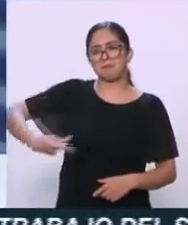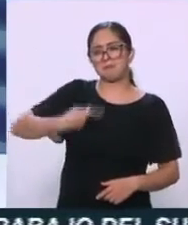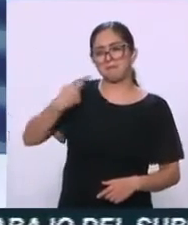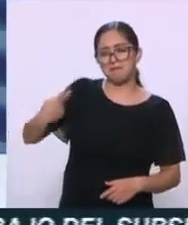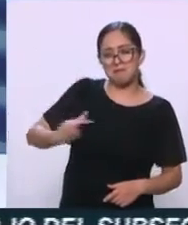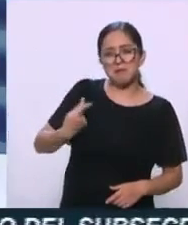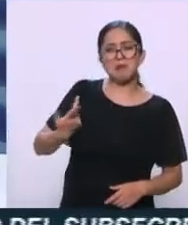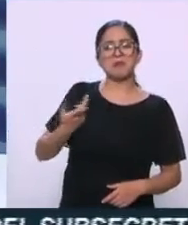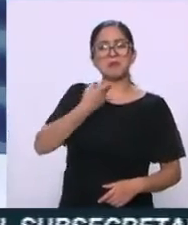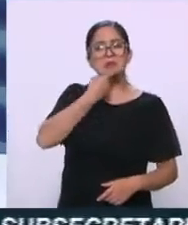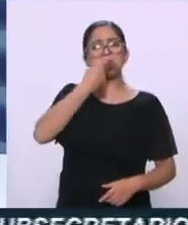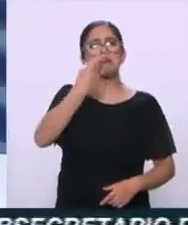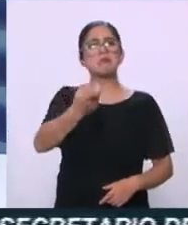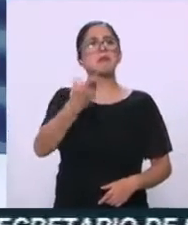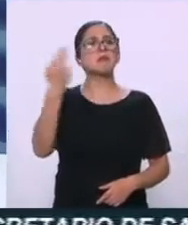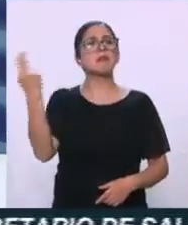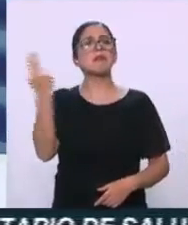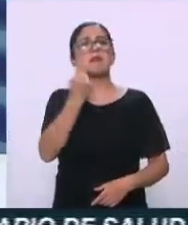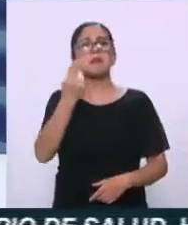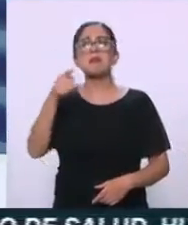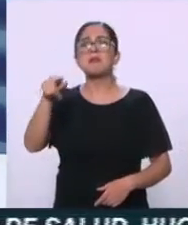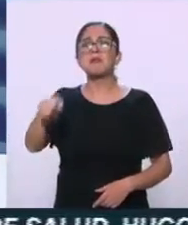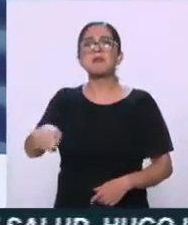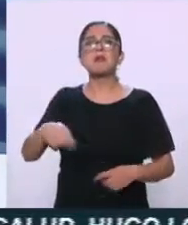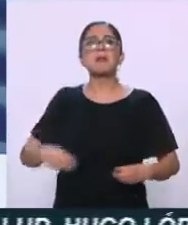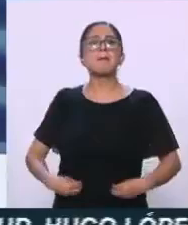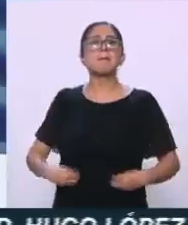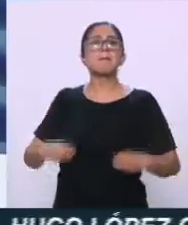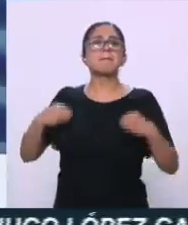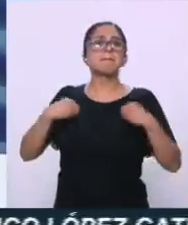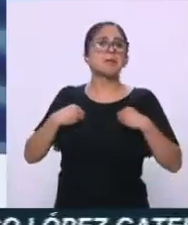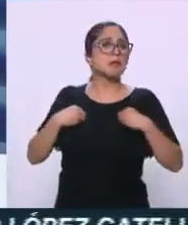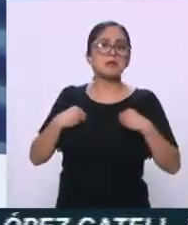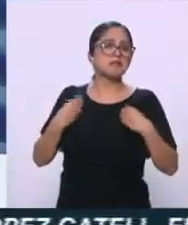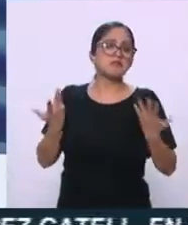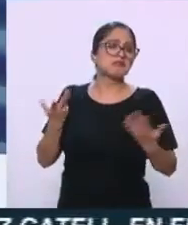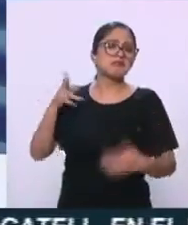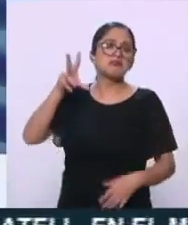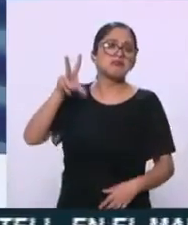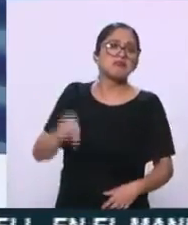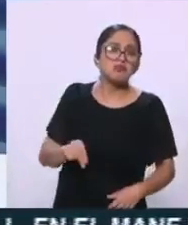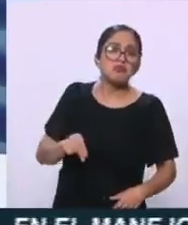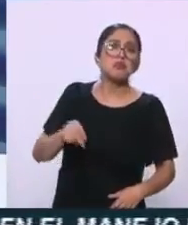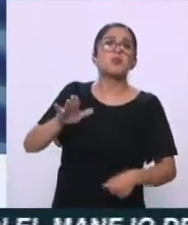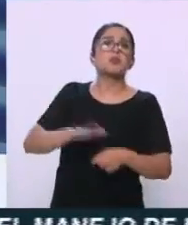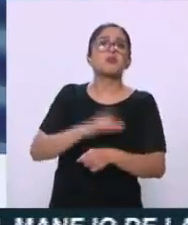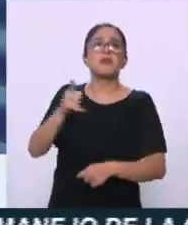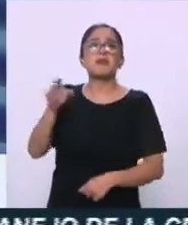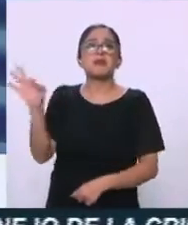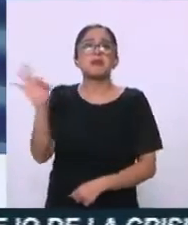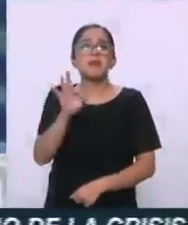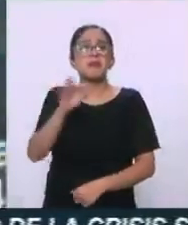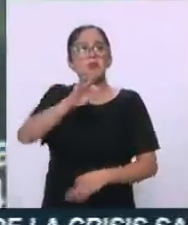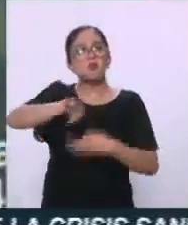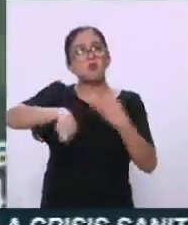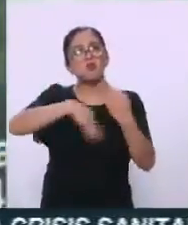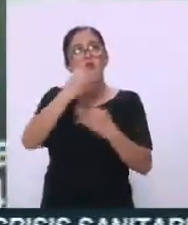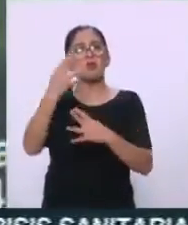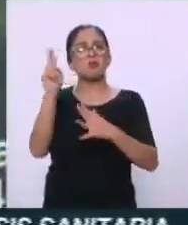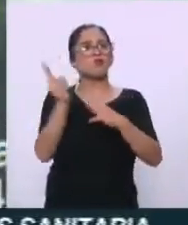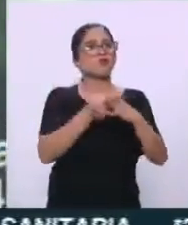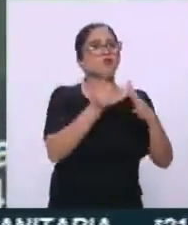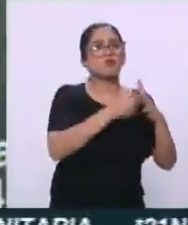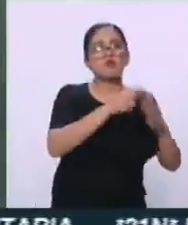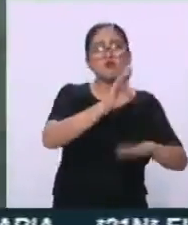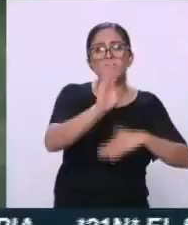no van a exigir presentación con vida, porque el móvil indica que todos habrían sido asesinados, nosotros le decimos que no, la